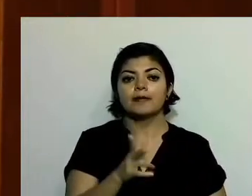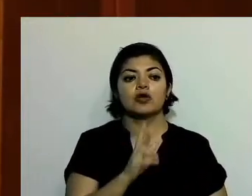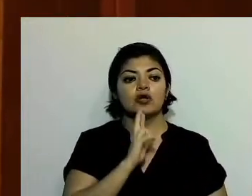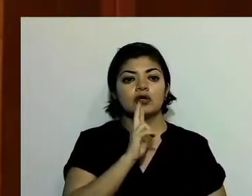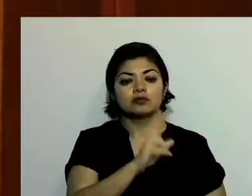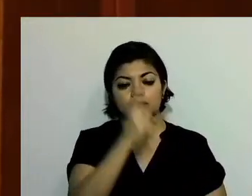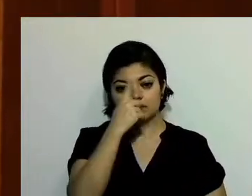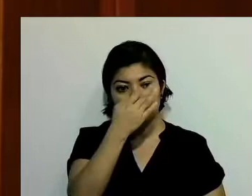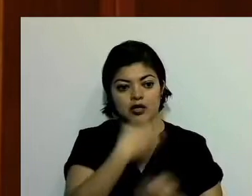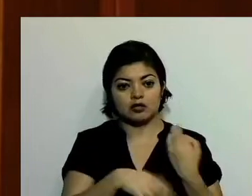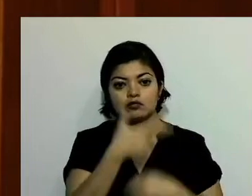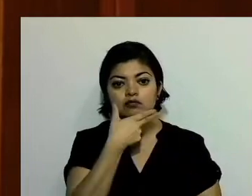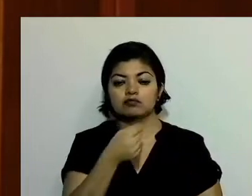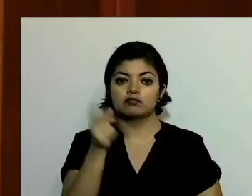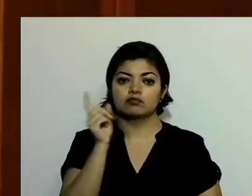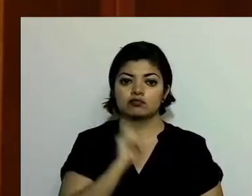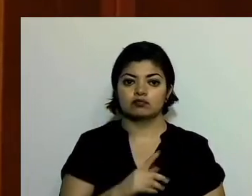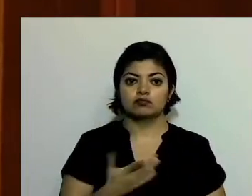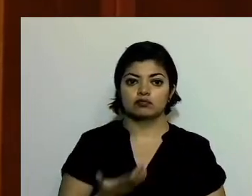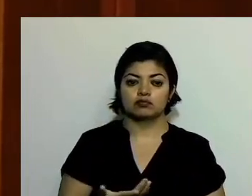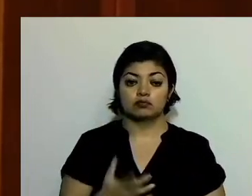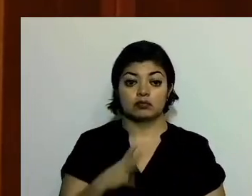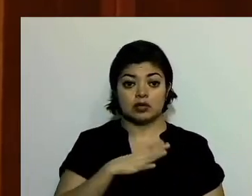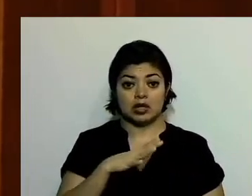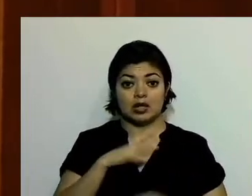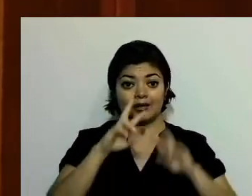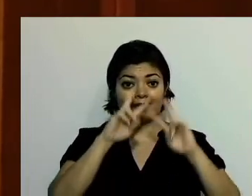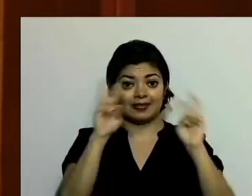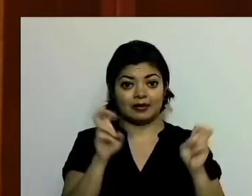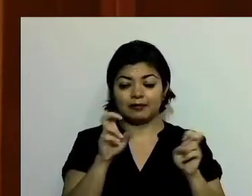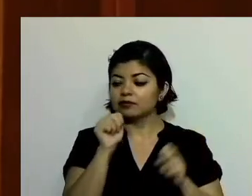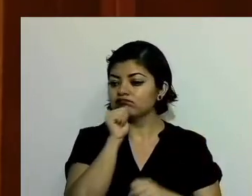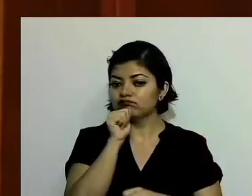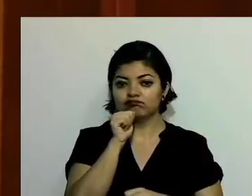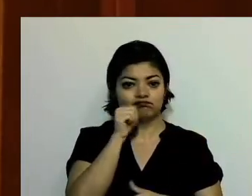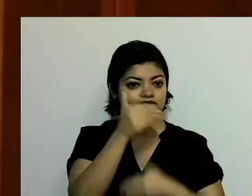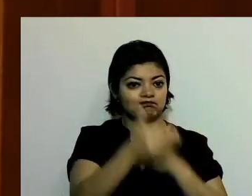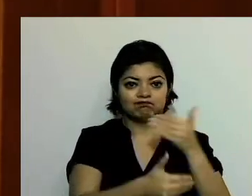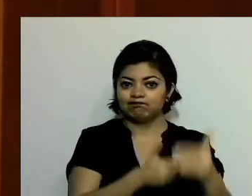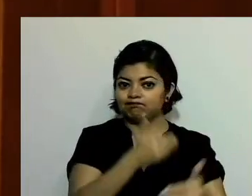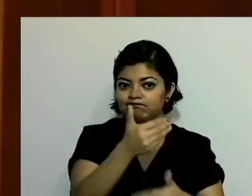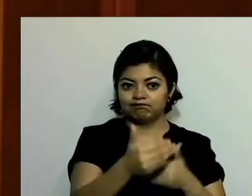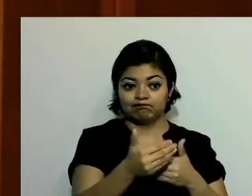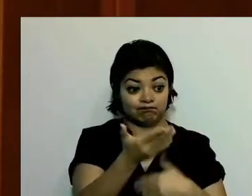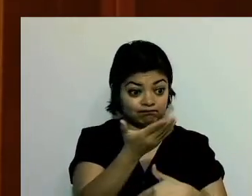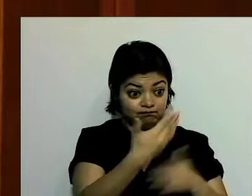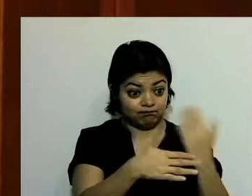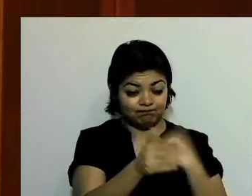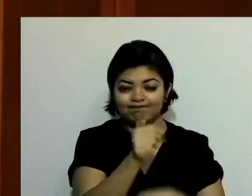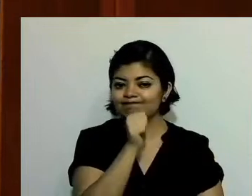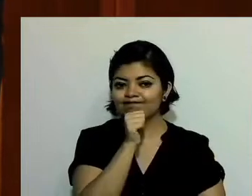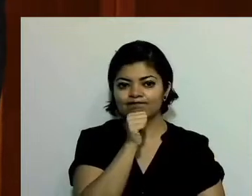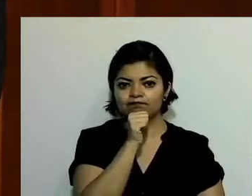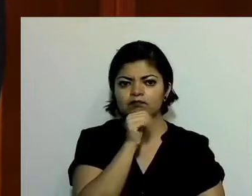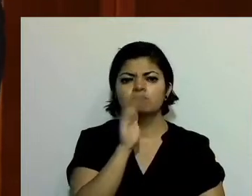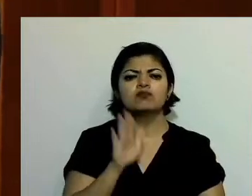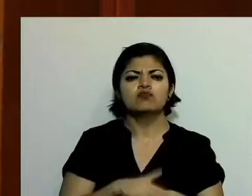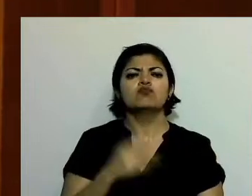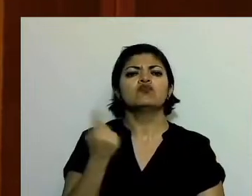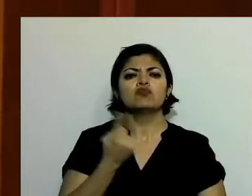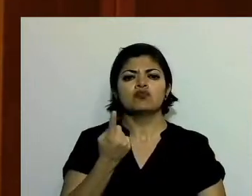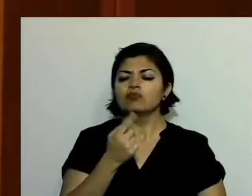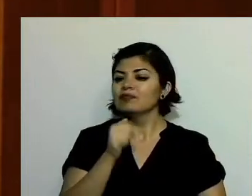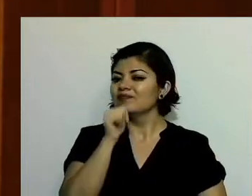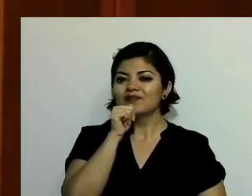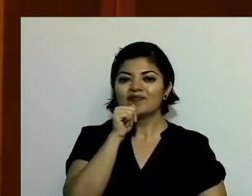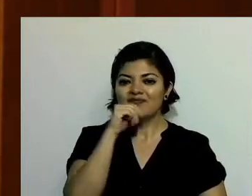todas y para todos. Hay temas que no han transitado y no han transitado porque no hemos alcanzado ese punto